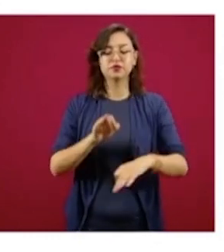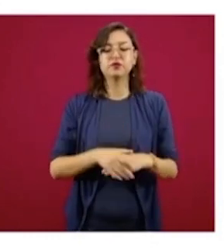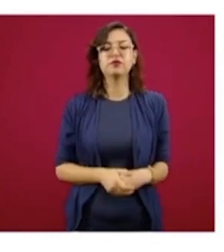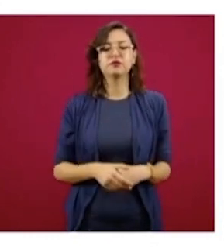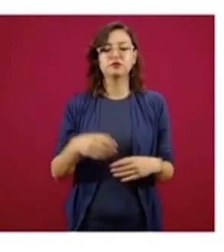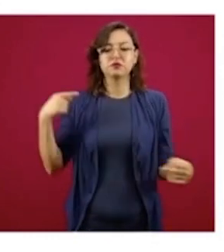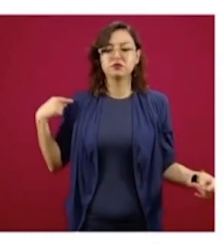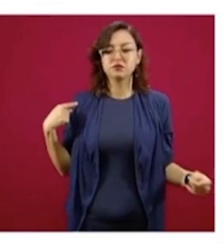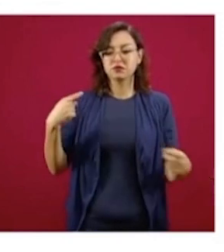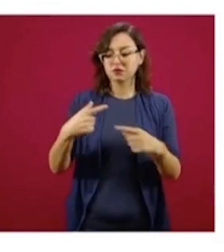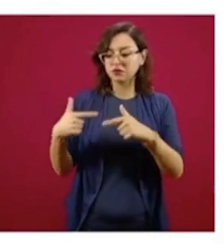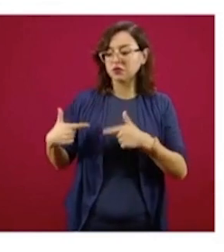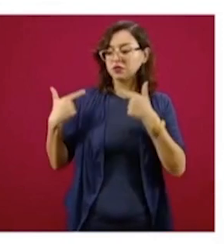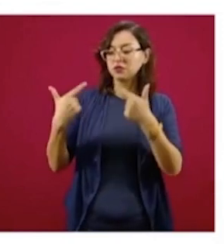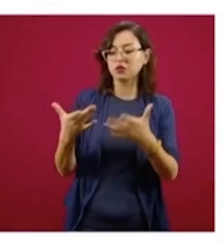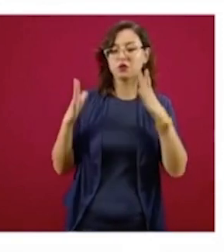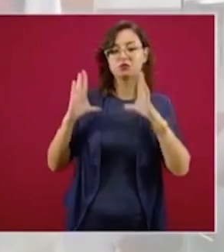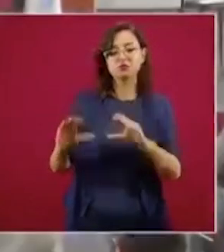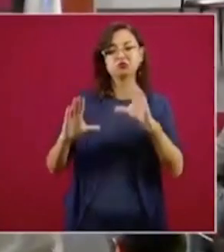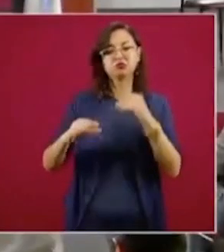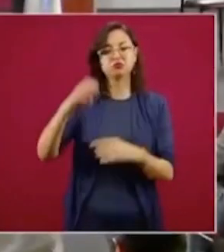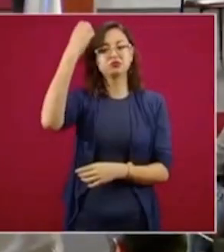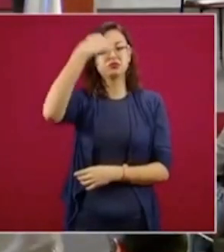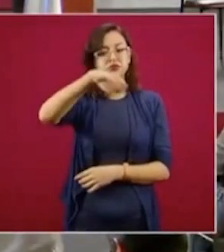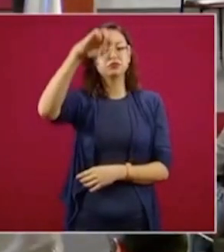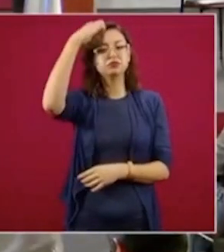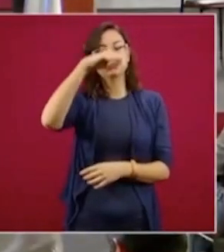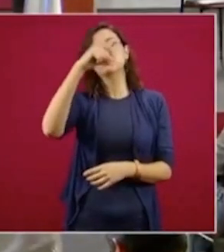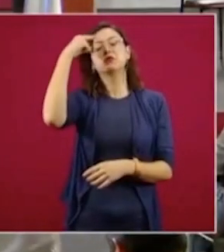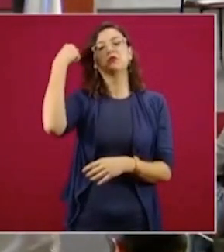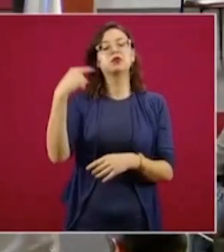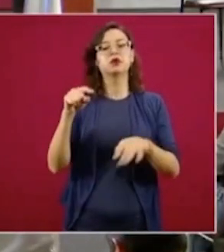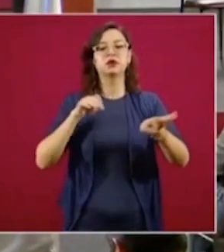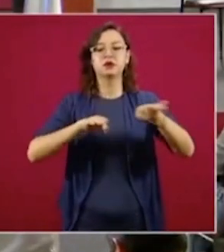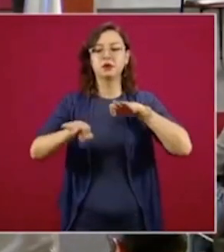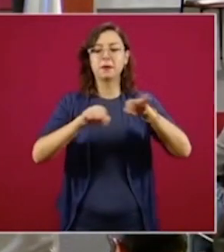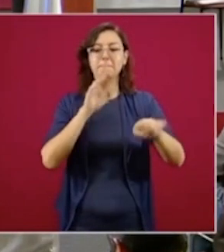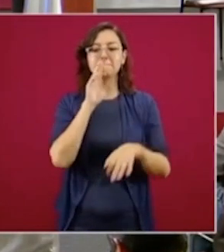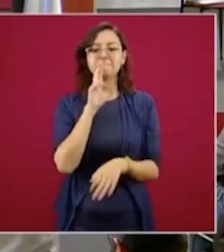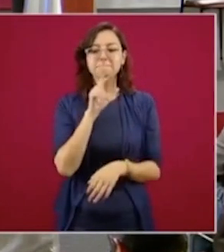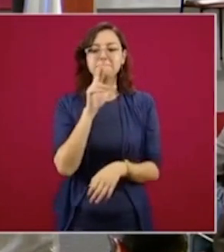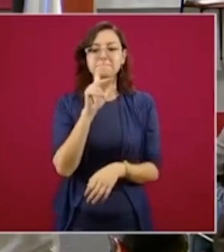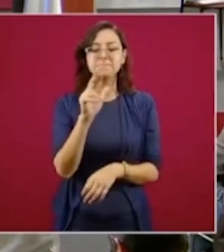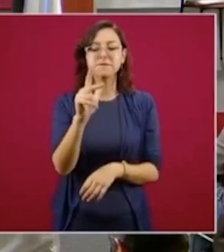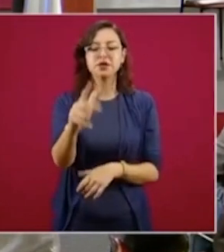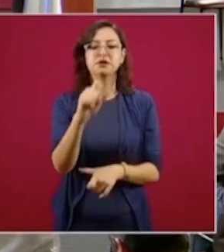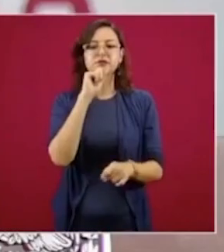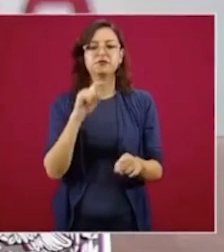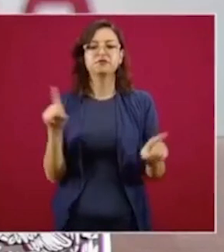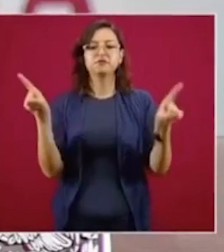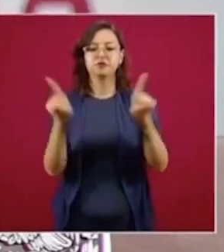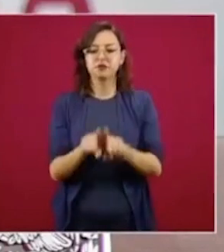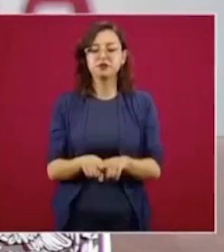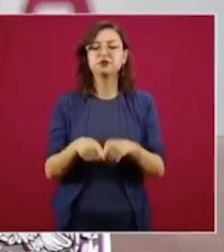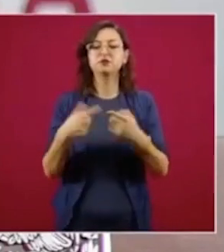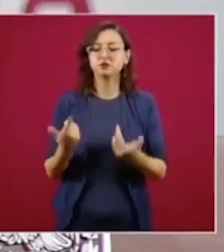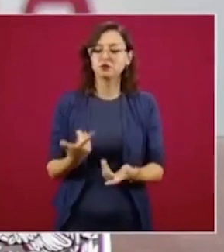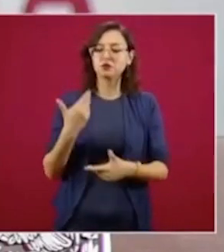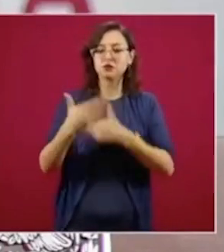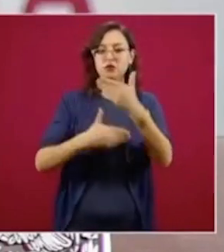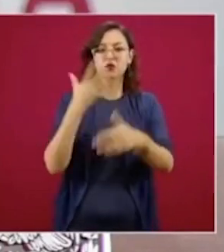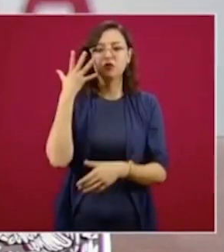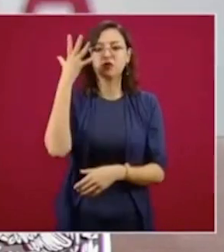experiencia y se encamina para ser una fuerza laboral mejor preparada y por ende con mejores posibilidades.